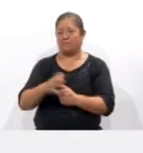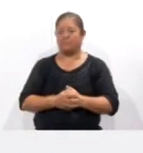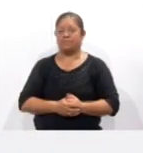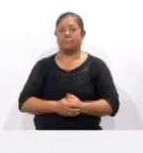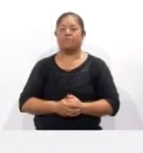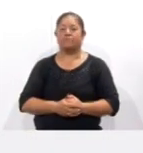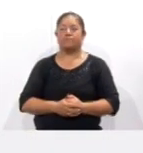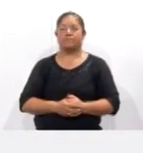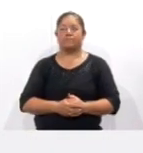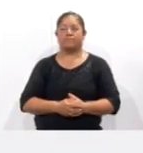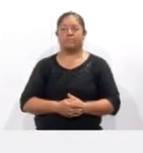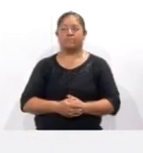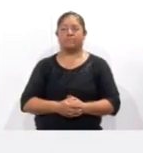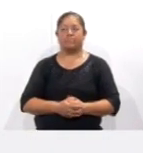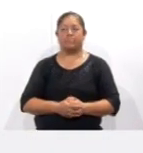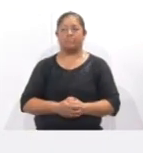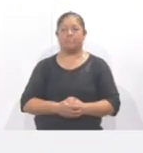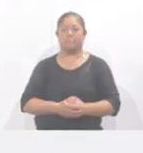Regresamos